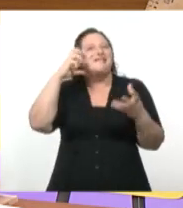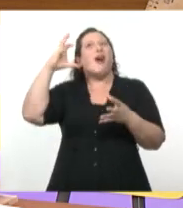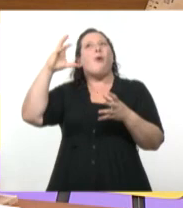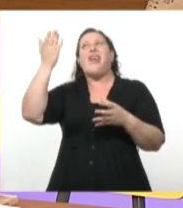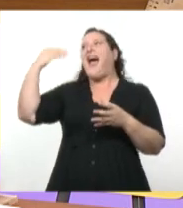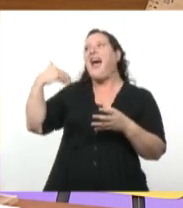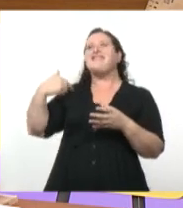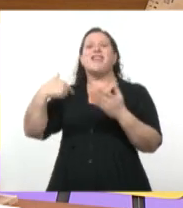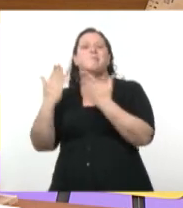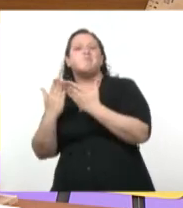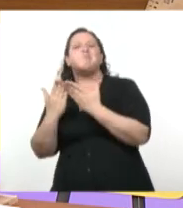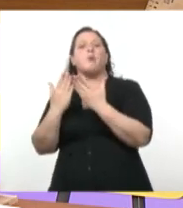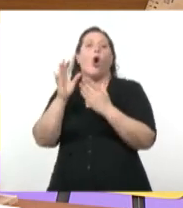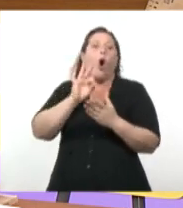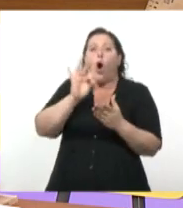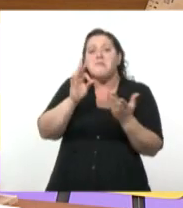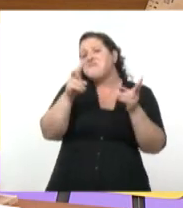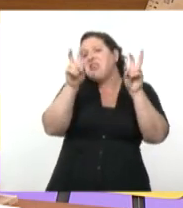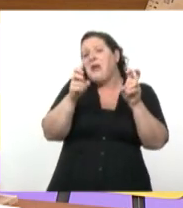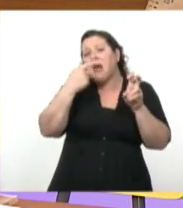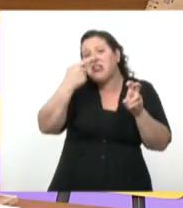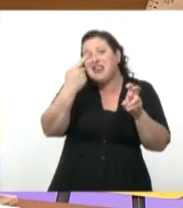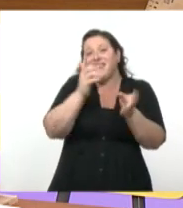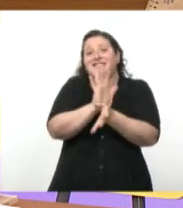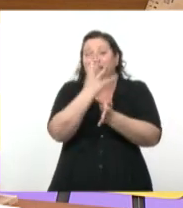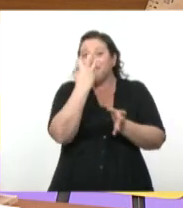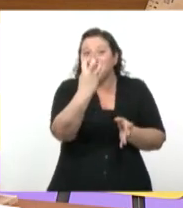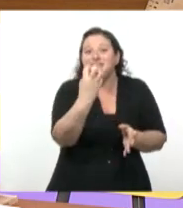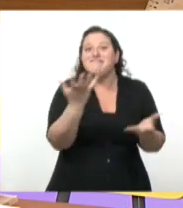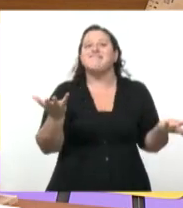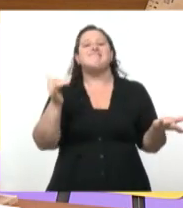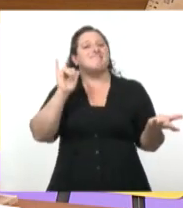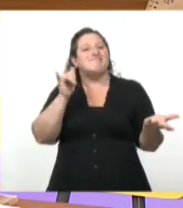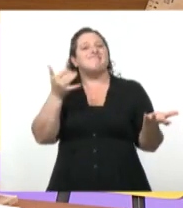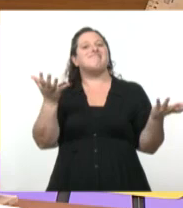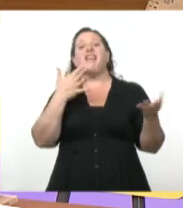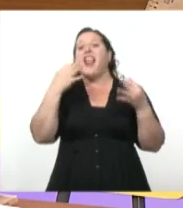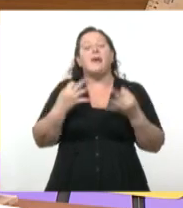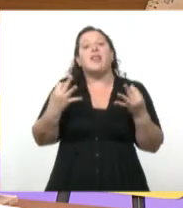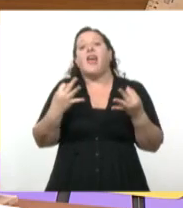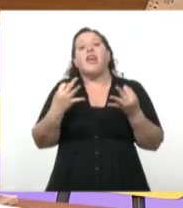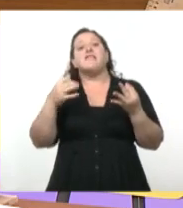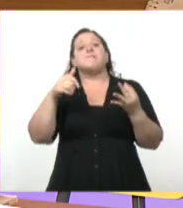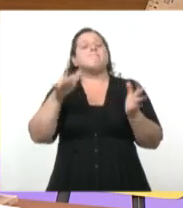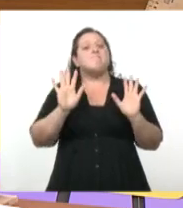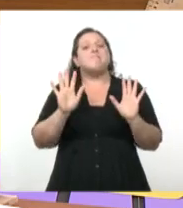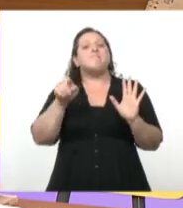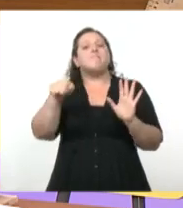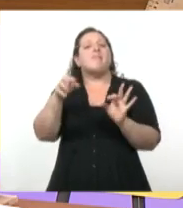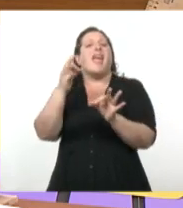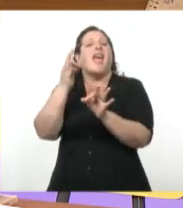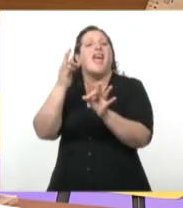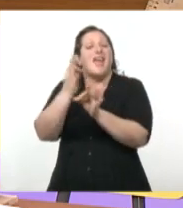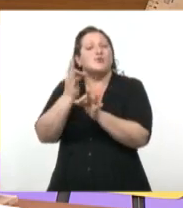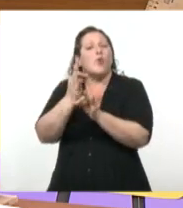no se enganchan porque son temas interesantes. Es hora de realmente de reconciliarnos con que en la escuela se estudian temas